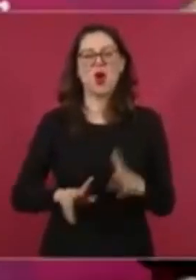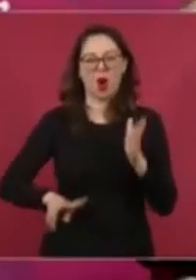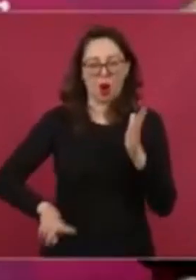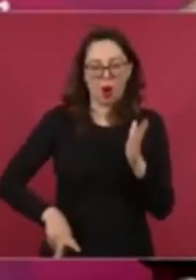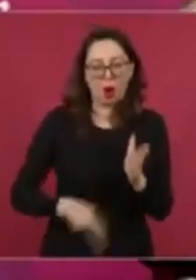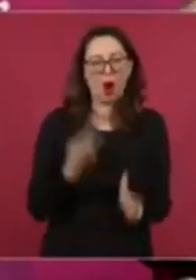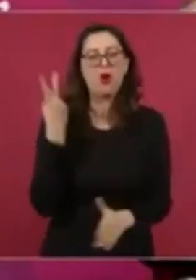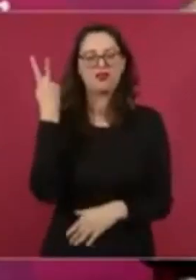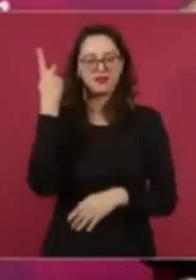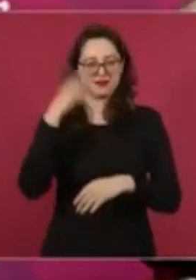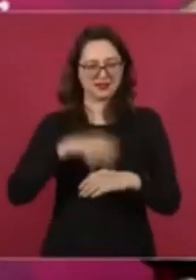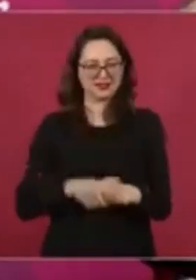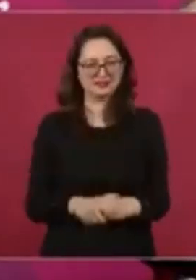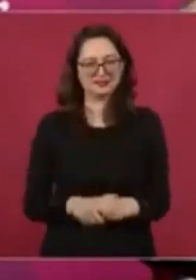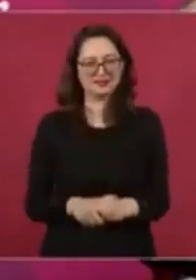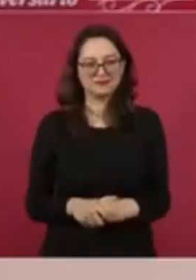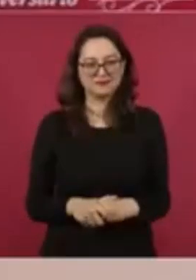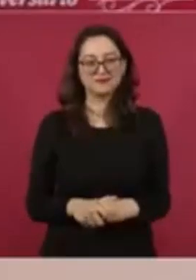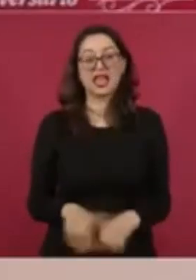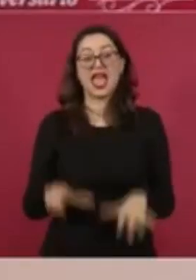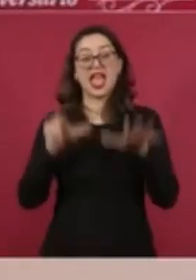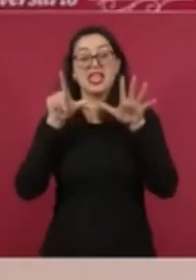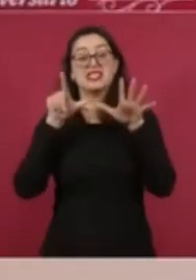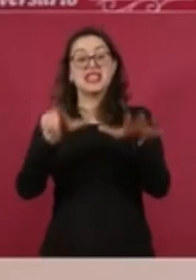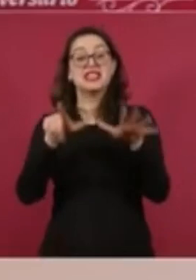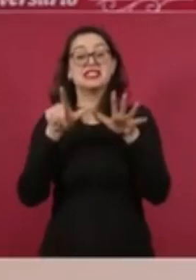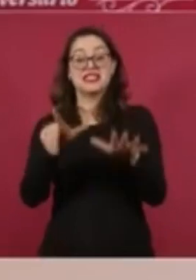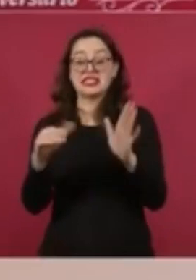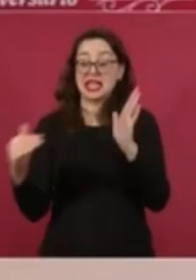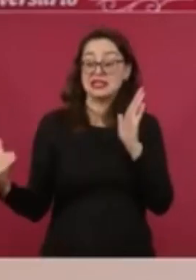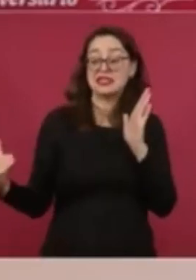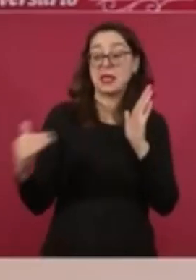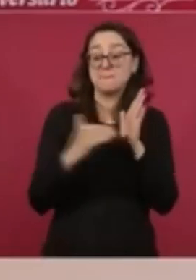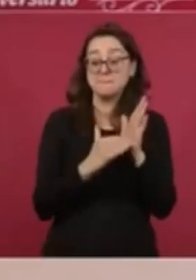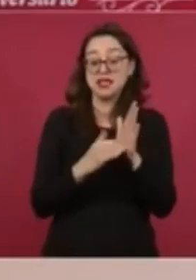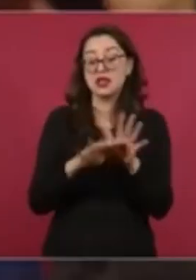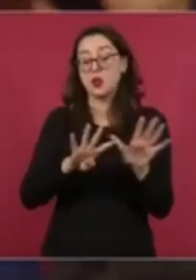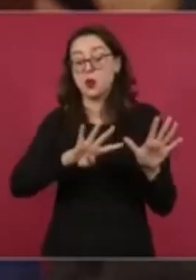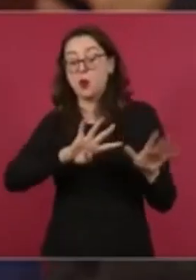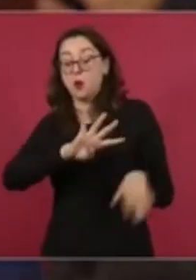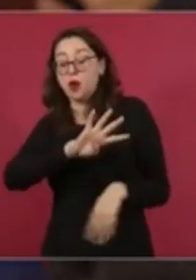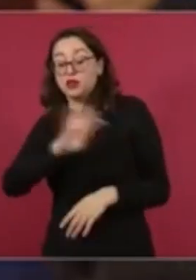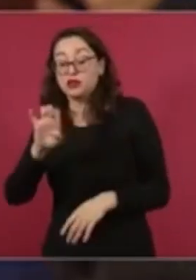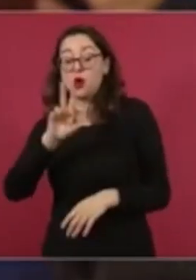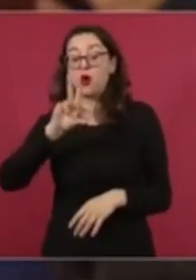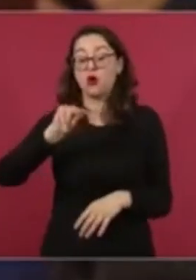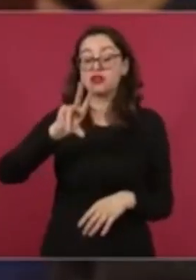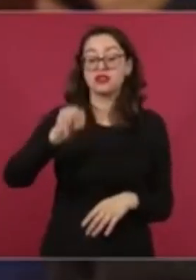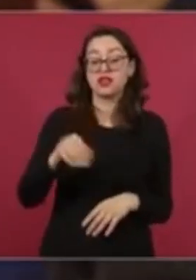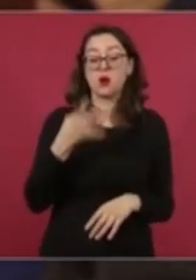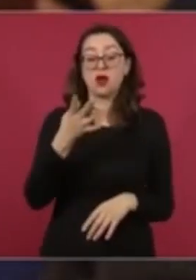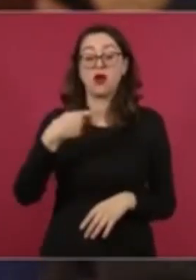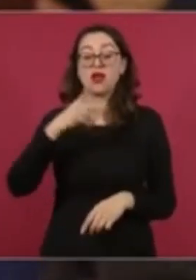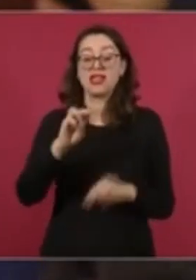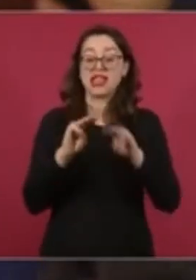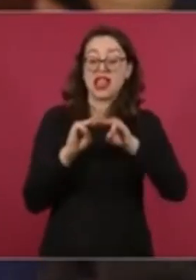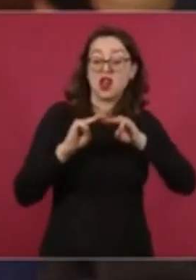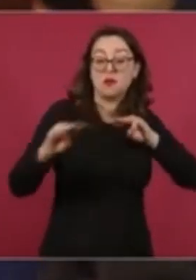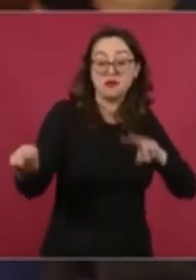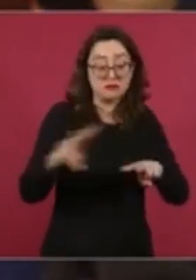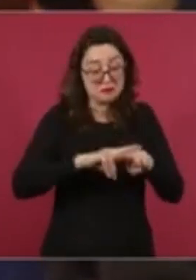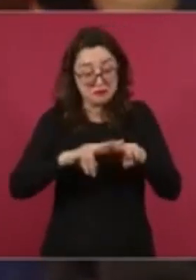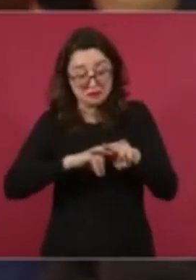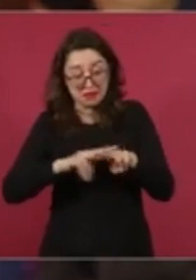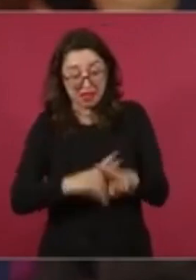de 17 mil 484 kilómetros de vías